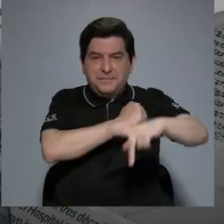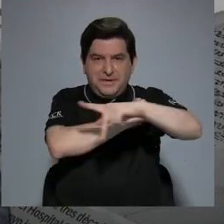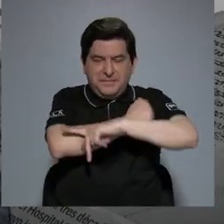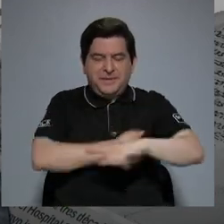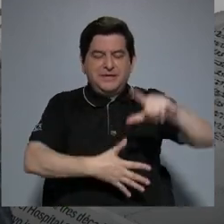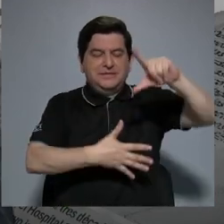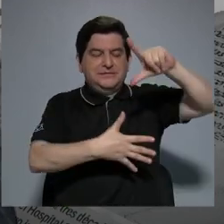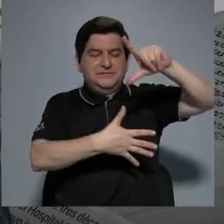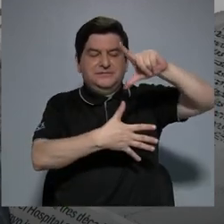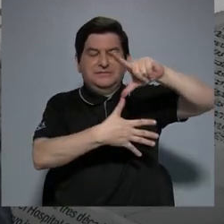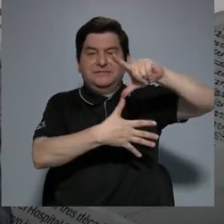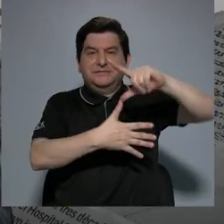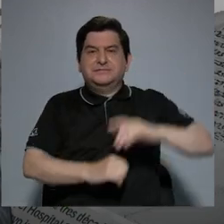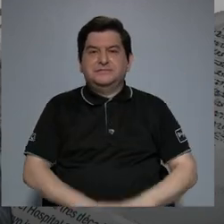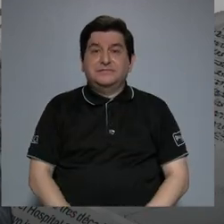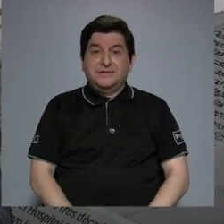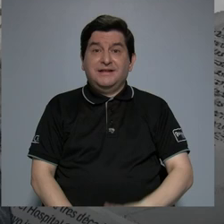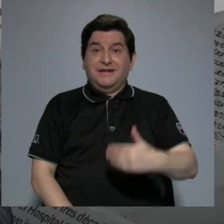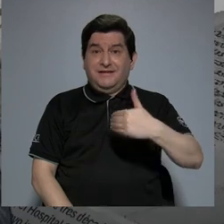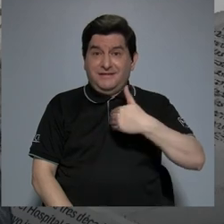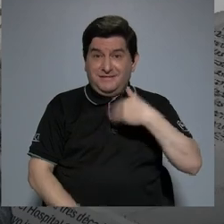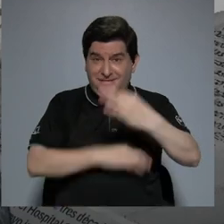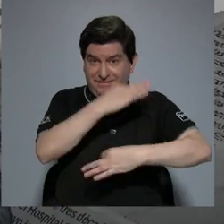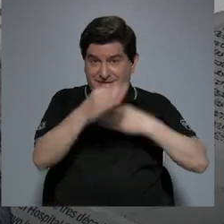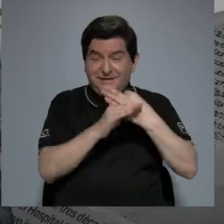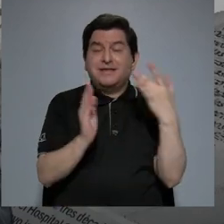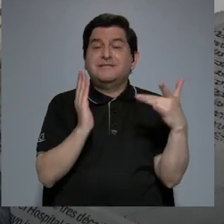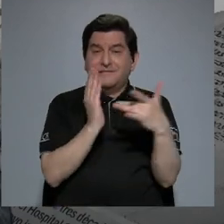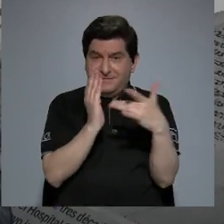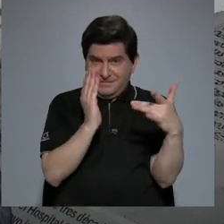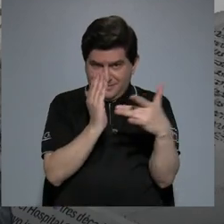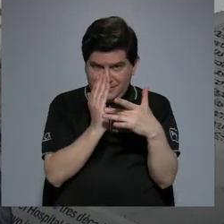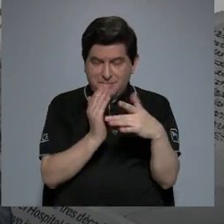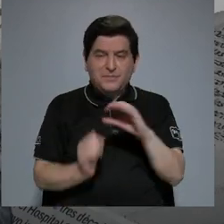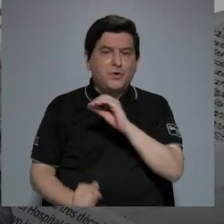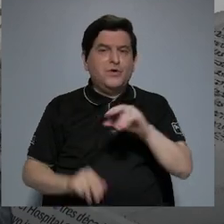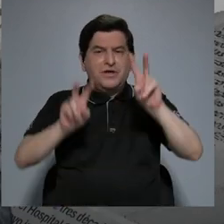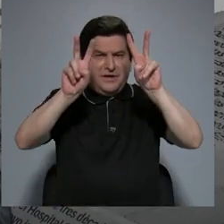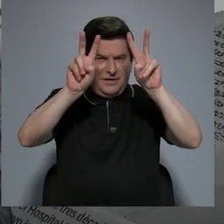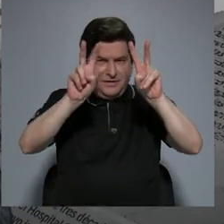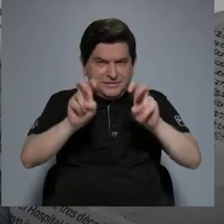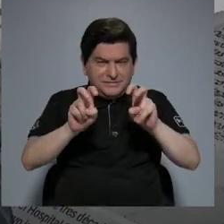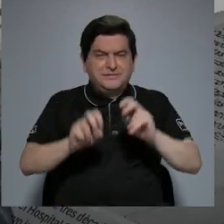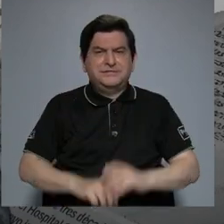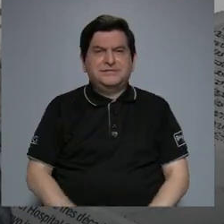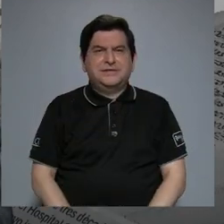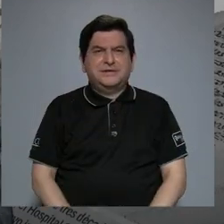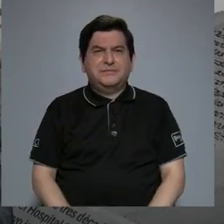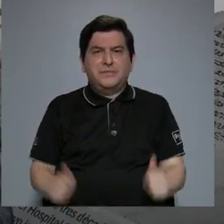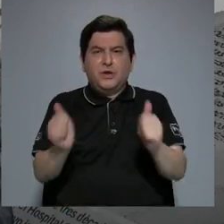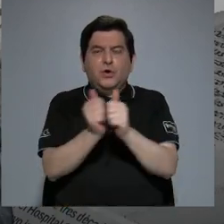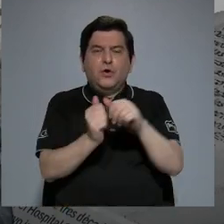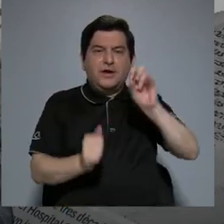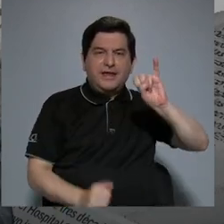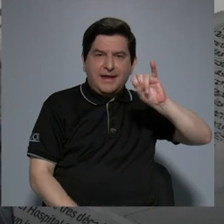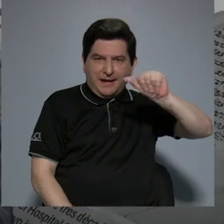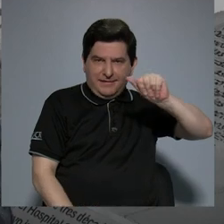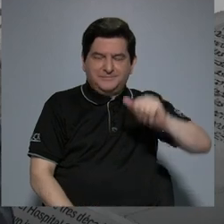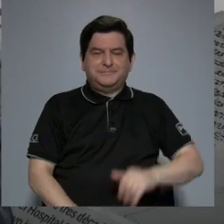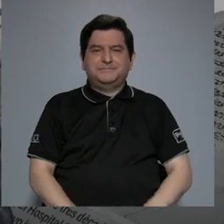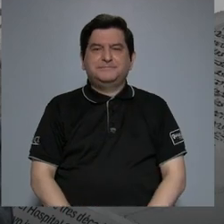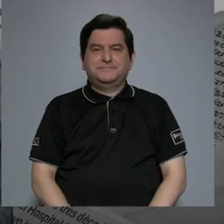en América Latina en tener este tipo de tecnología y de pruebas con inteligencia artificial.